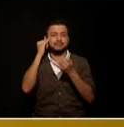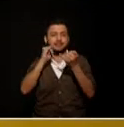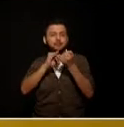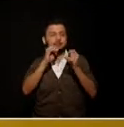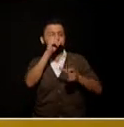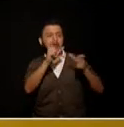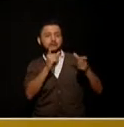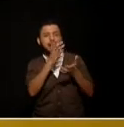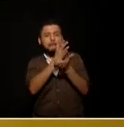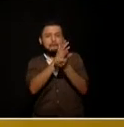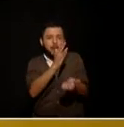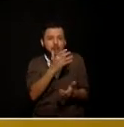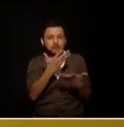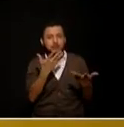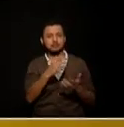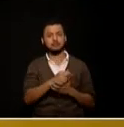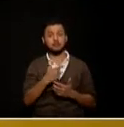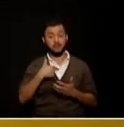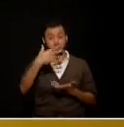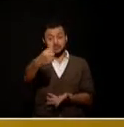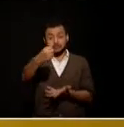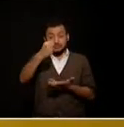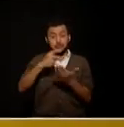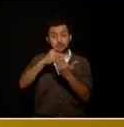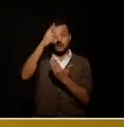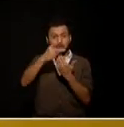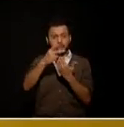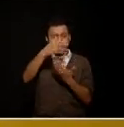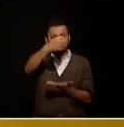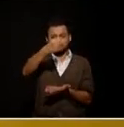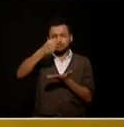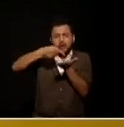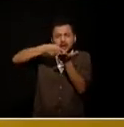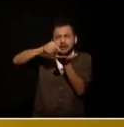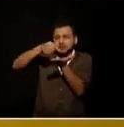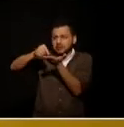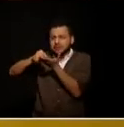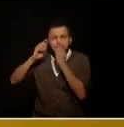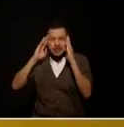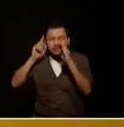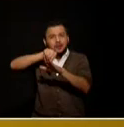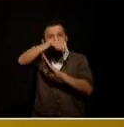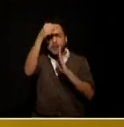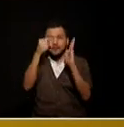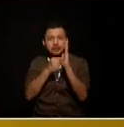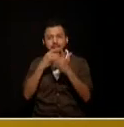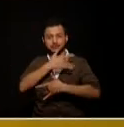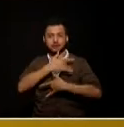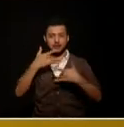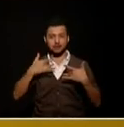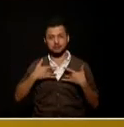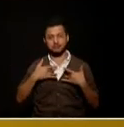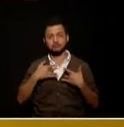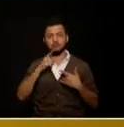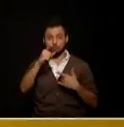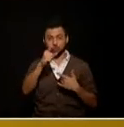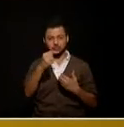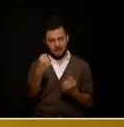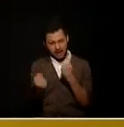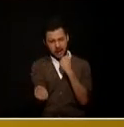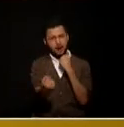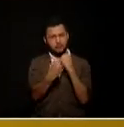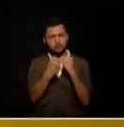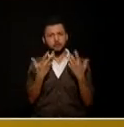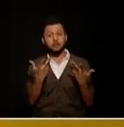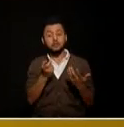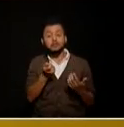promoción y prevención en el sector primario y vamos a organizar la rehospitalaria por favor ayúdenos a ganar el próximo 27 de